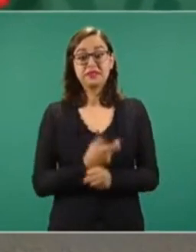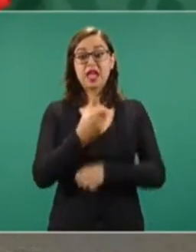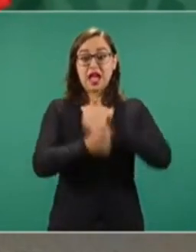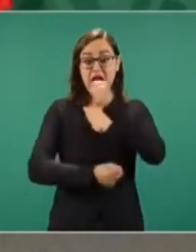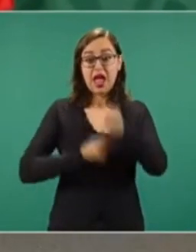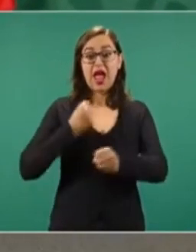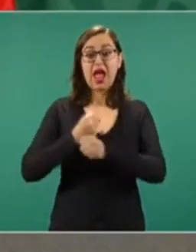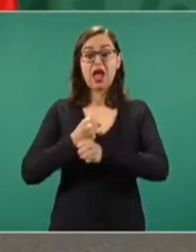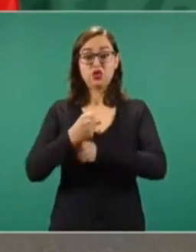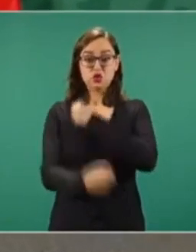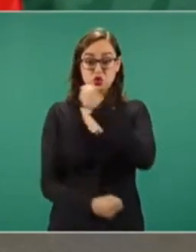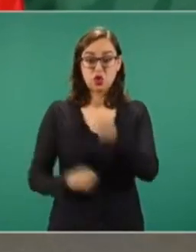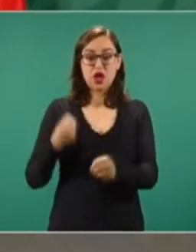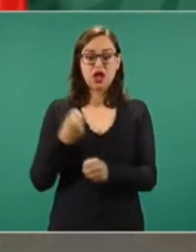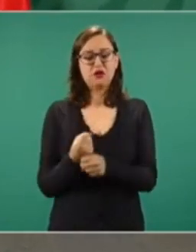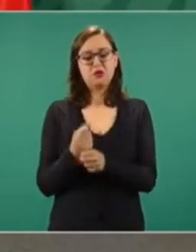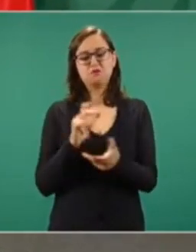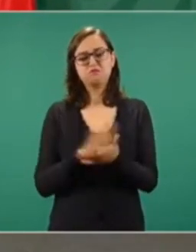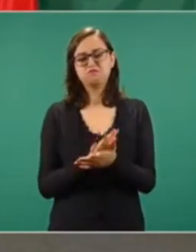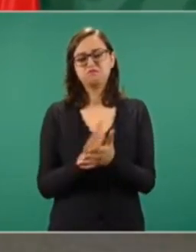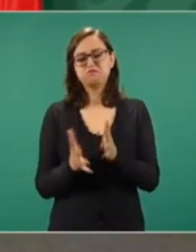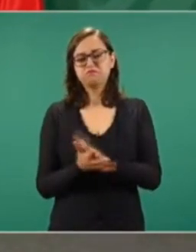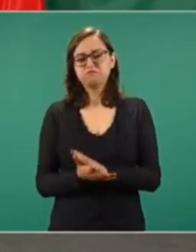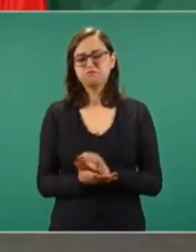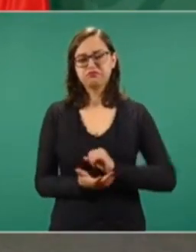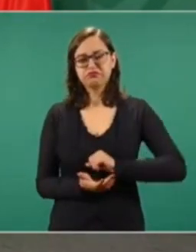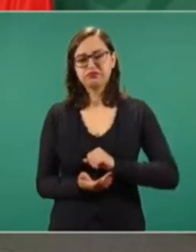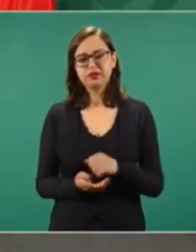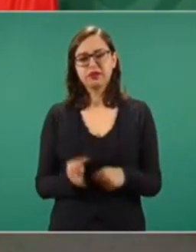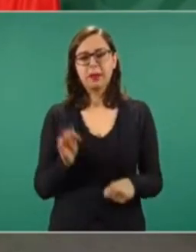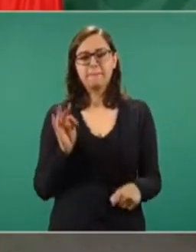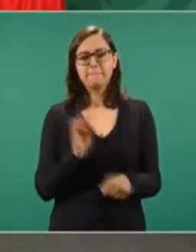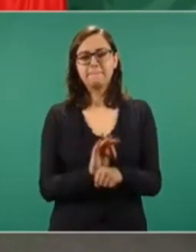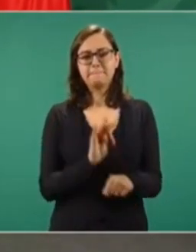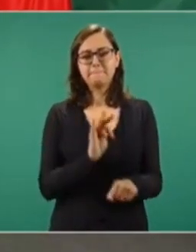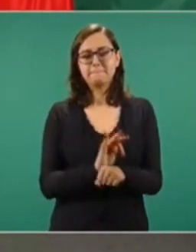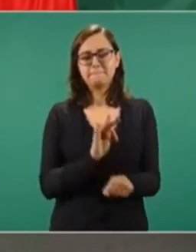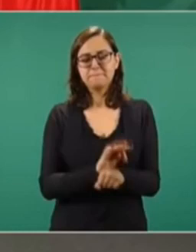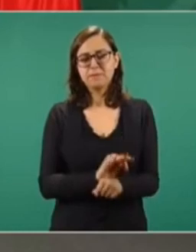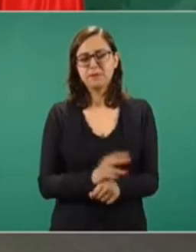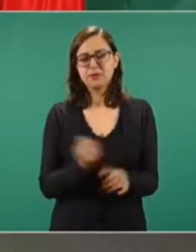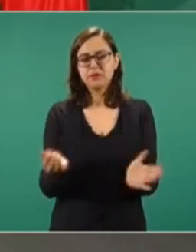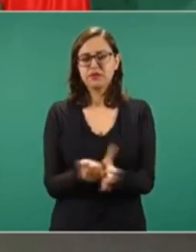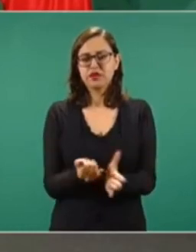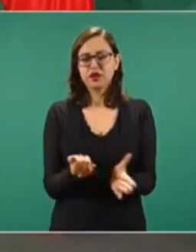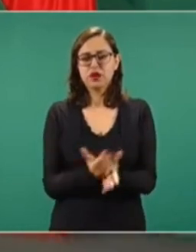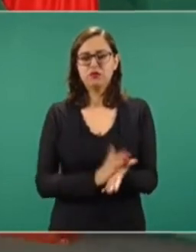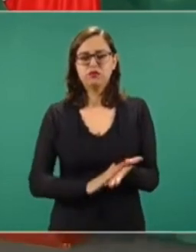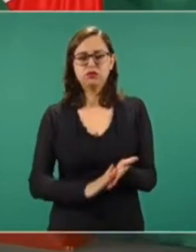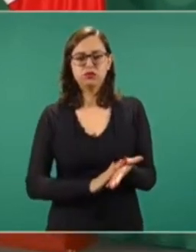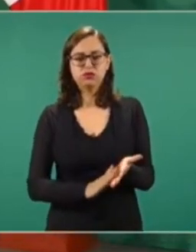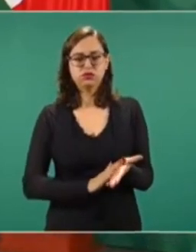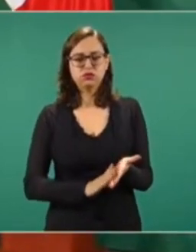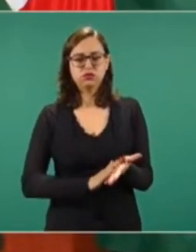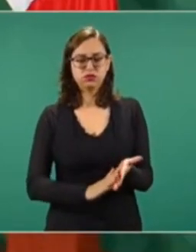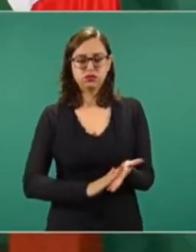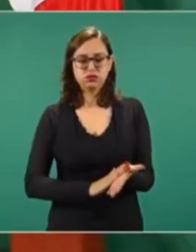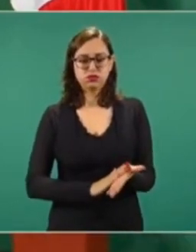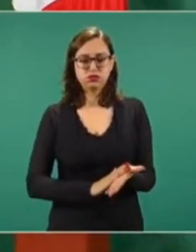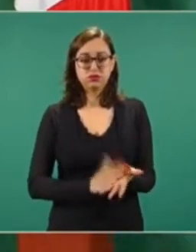por influyentismo, se conseguía la condonación de impuestos, porque era una facultad